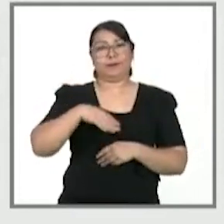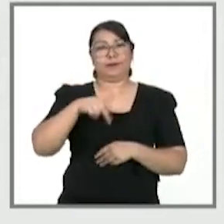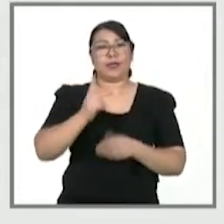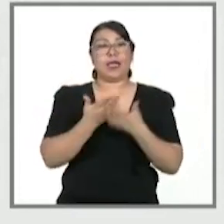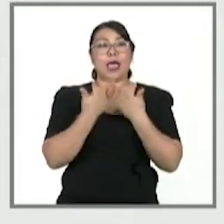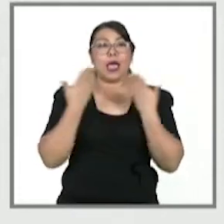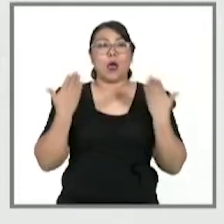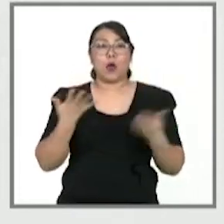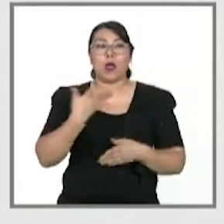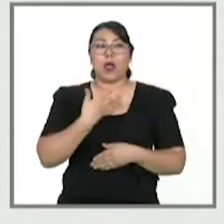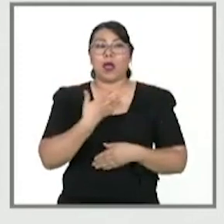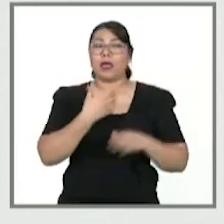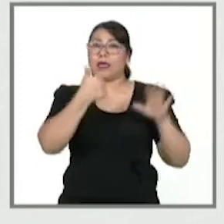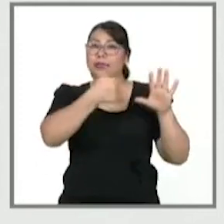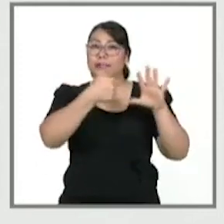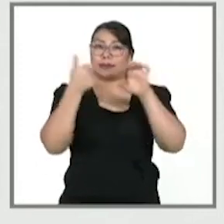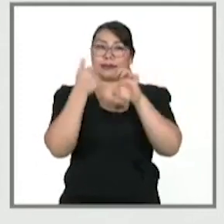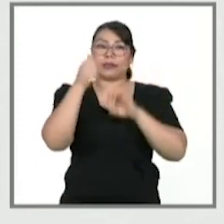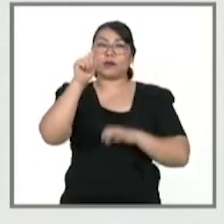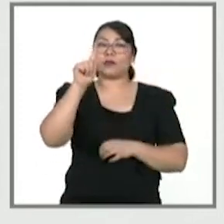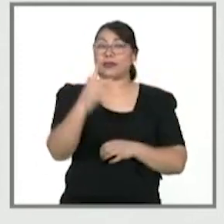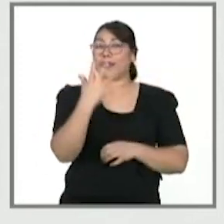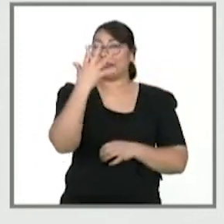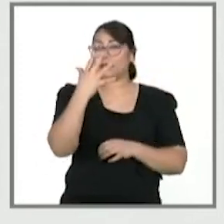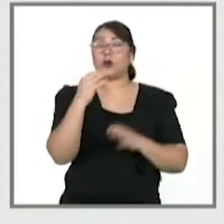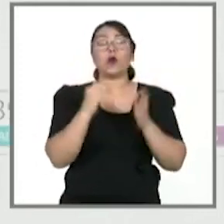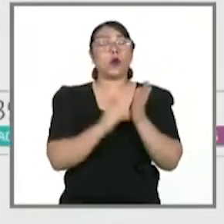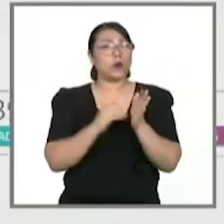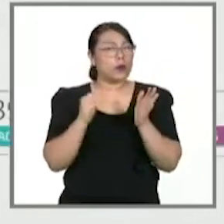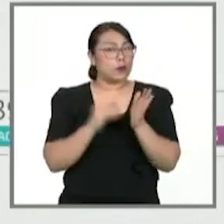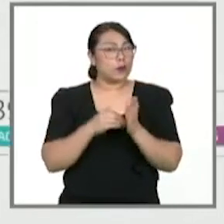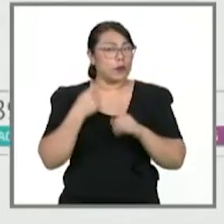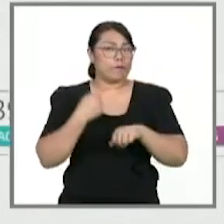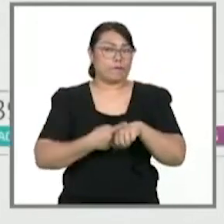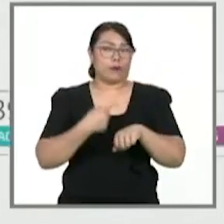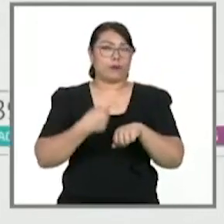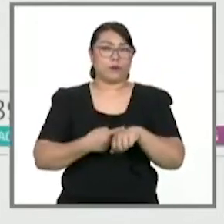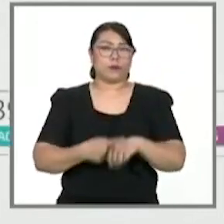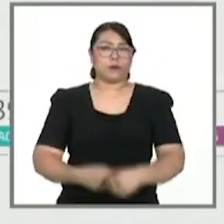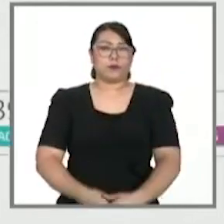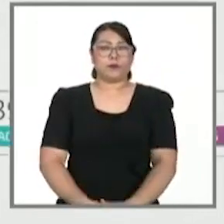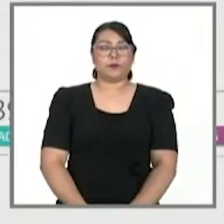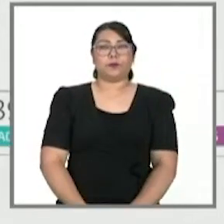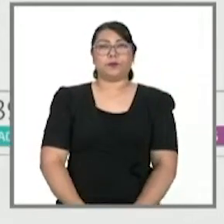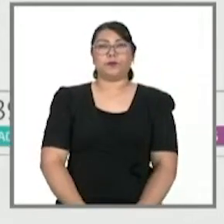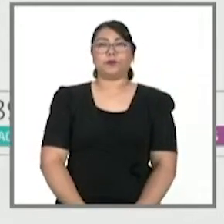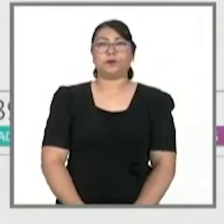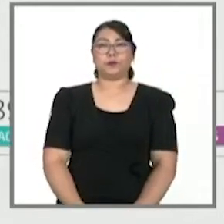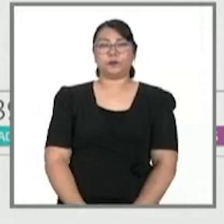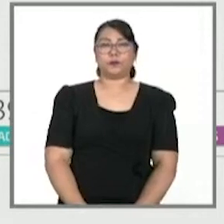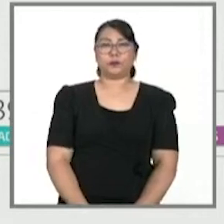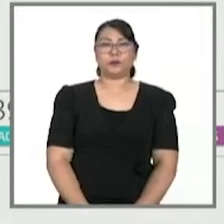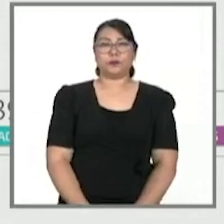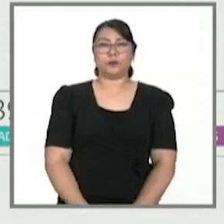tenemos 675 casos activos. A nivel jurisdiccional,